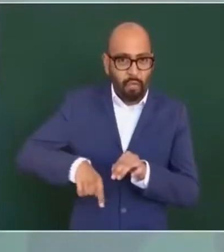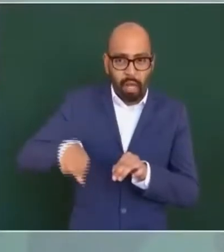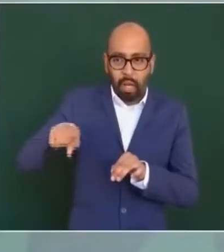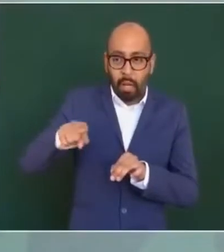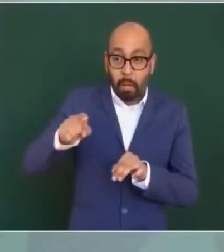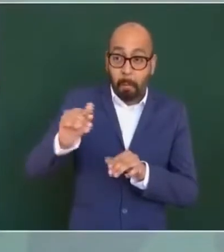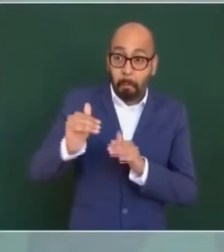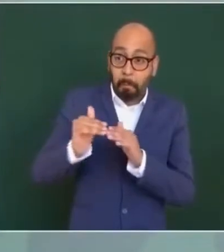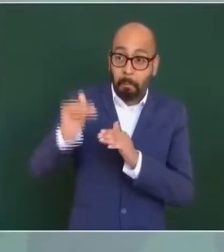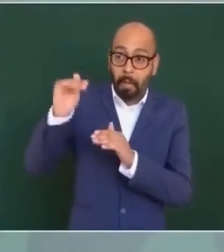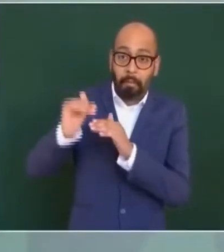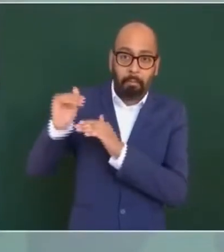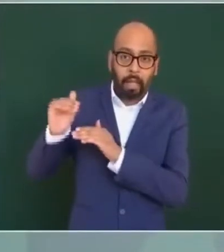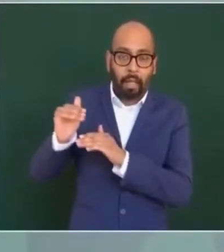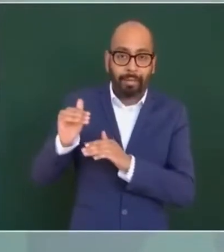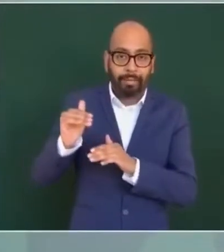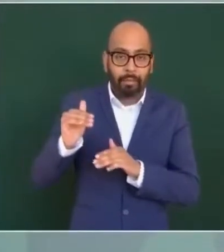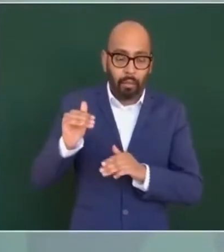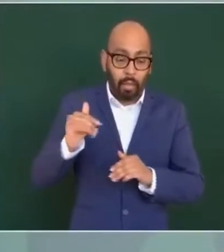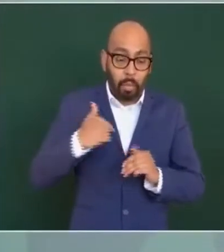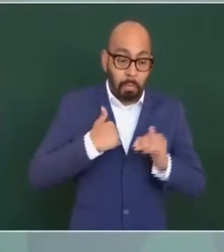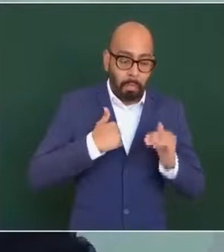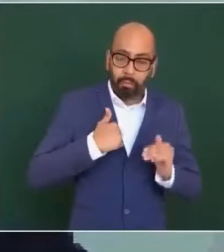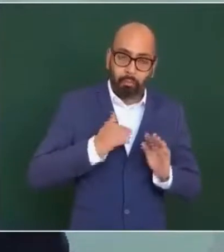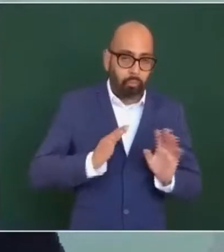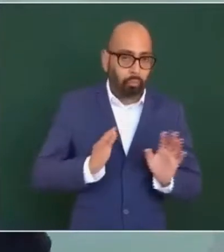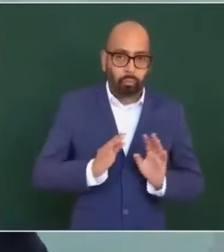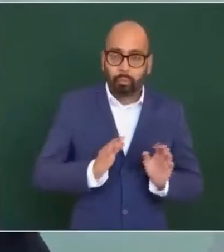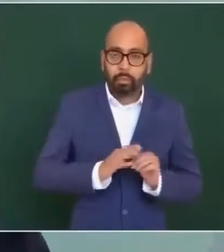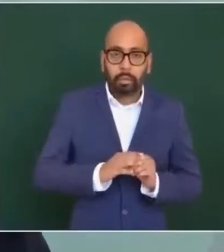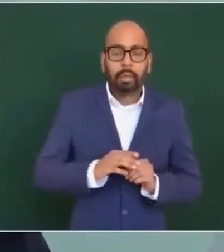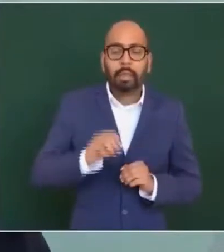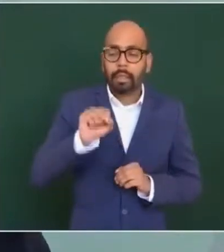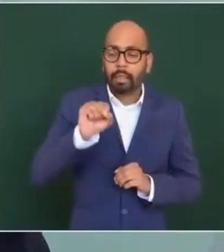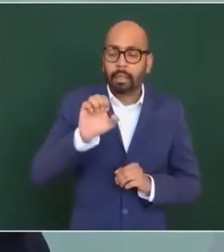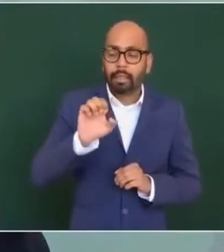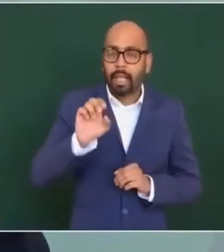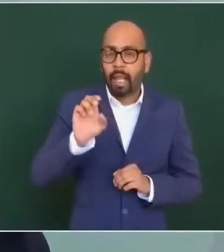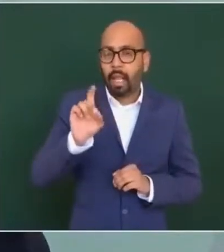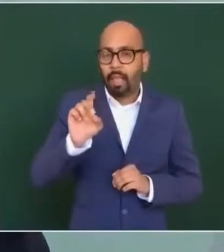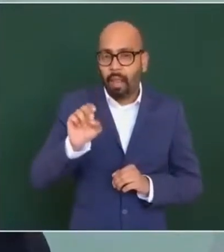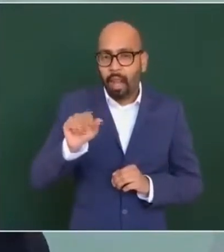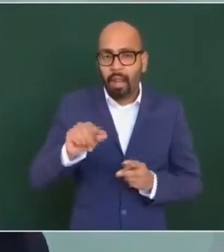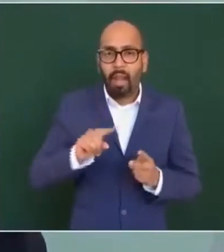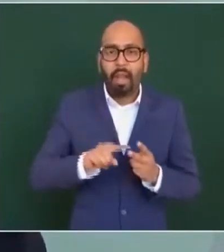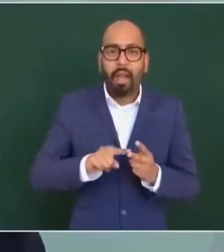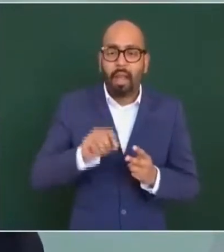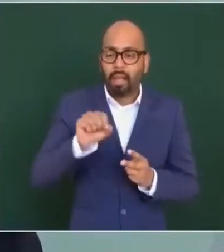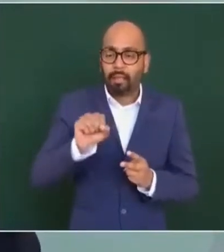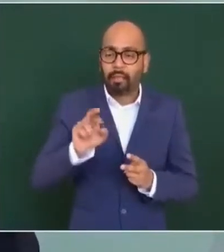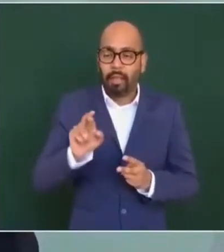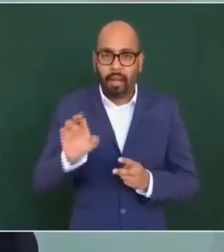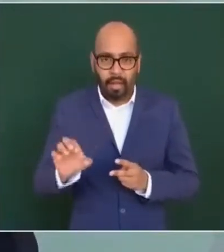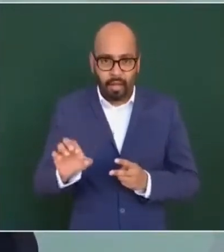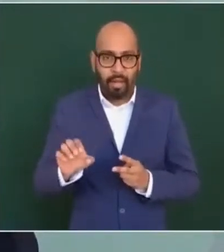el caso de la Secretaría de Relaciones Exteriores, la defensa, donde sí